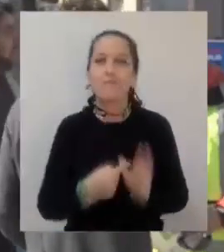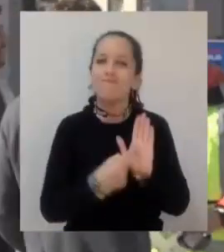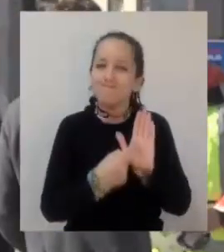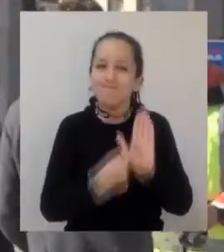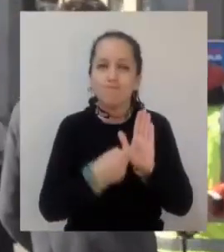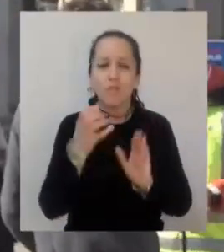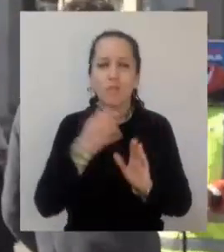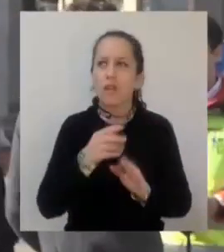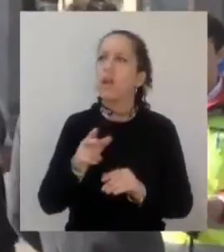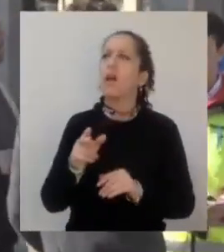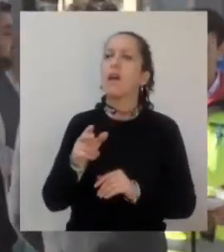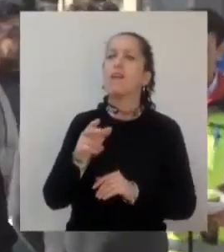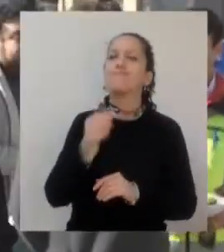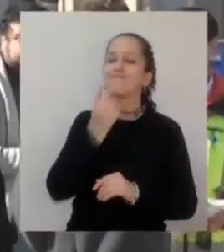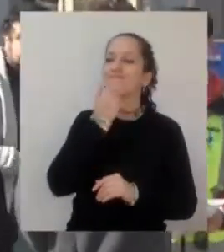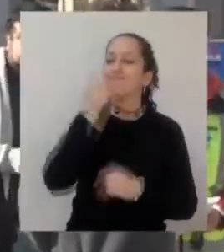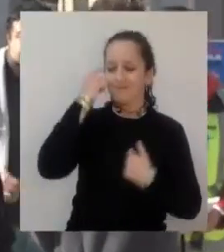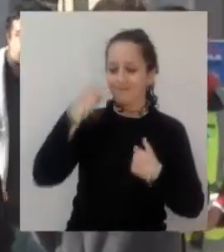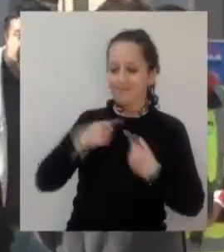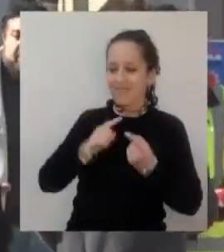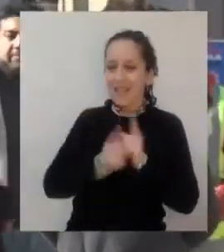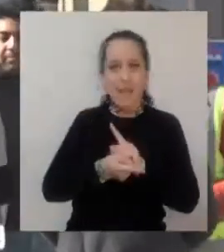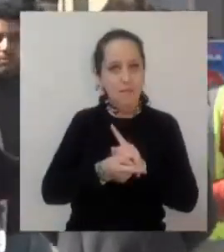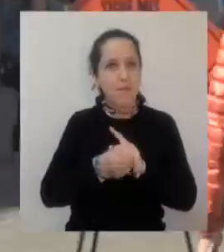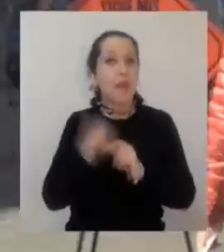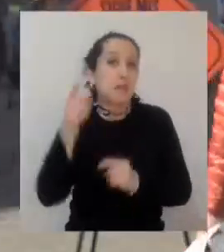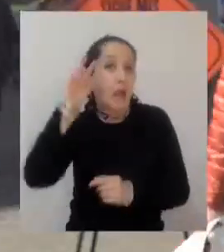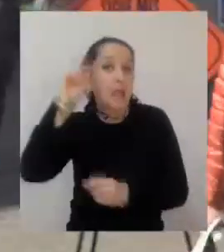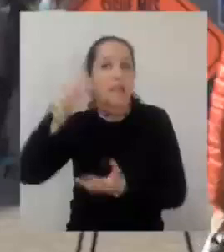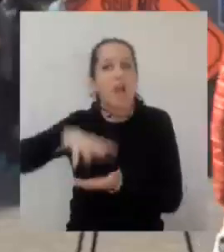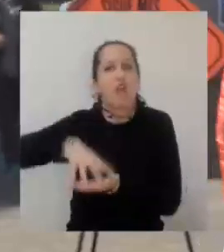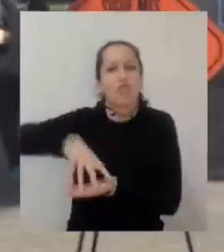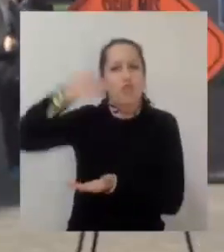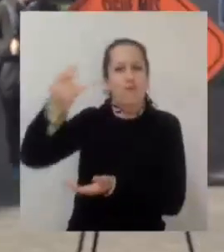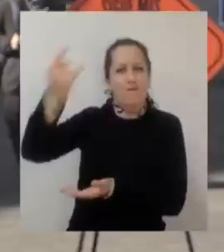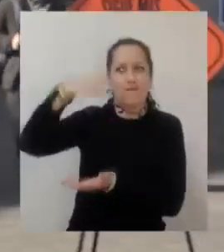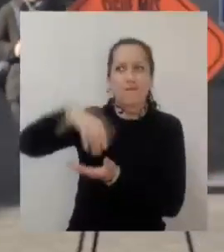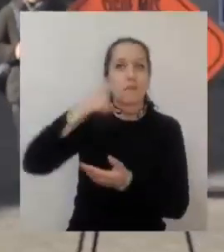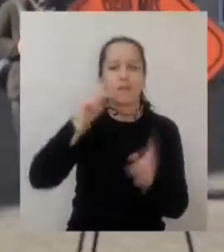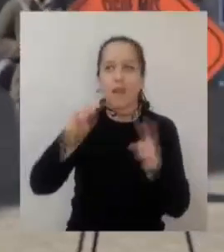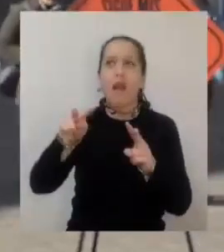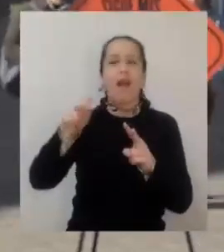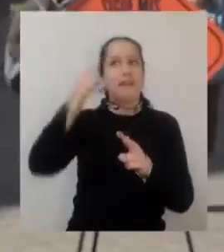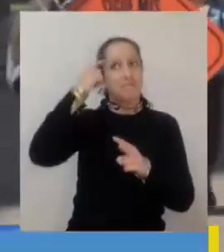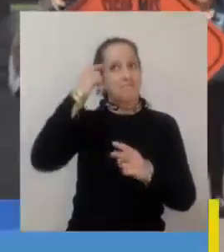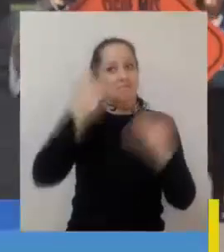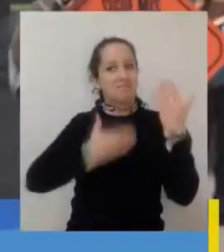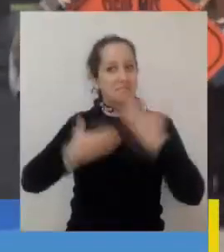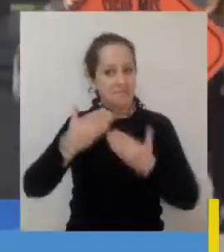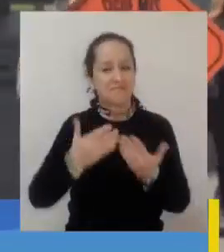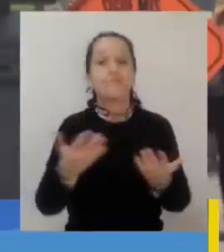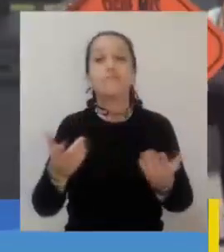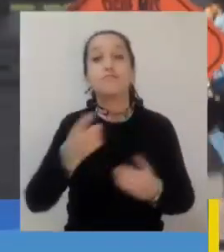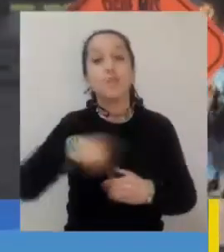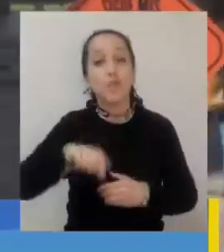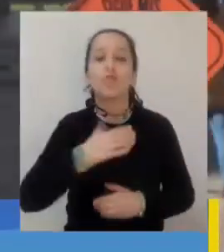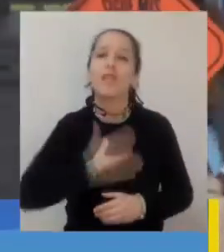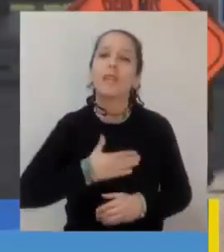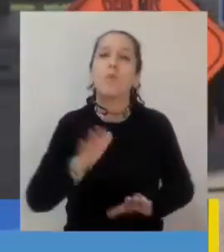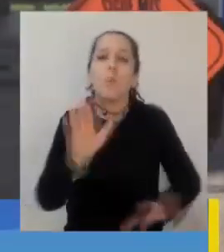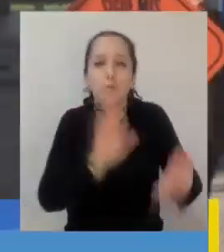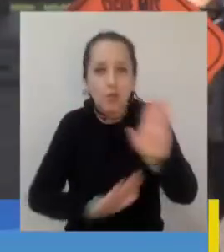conducta de una manera distinta? Y ahí nace este cono. Como Mutual de Seguridad lo que buscamos es proteger a todos los